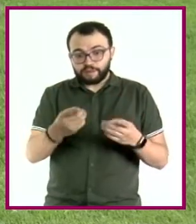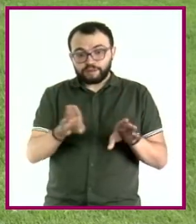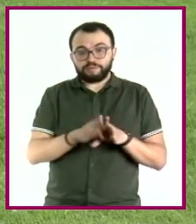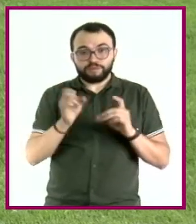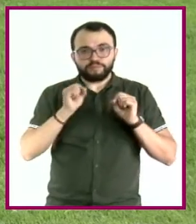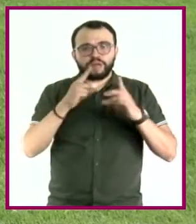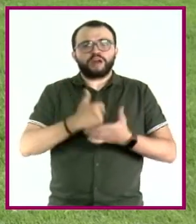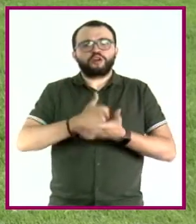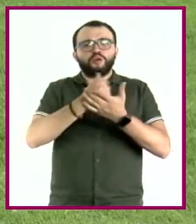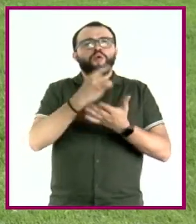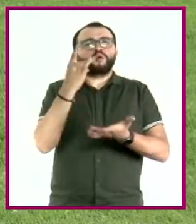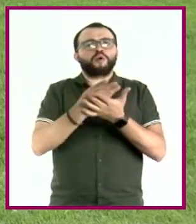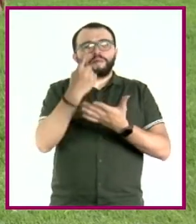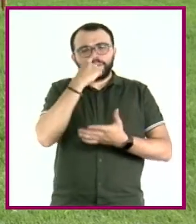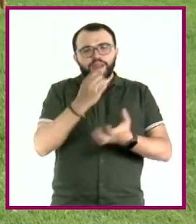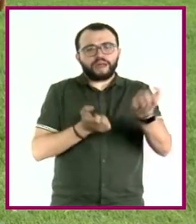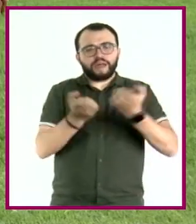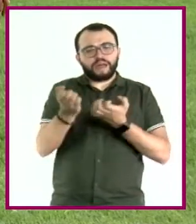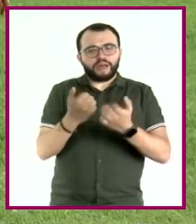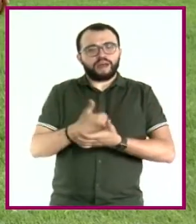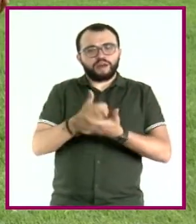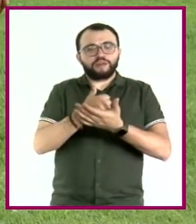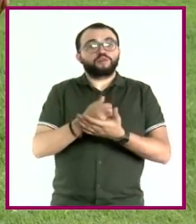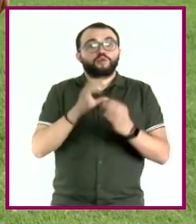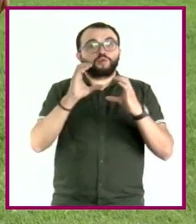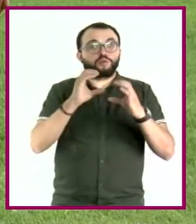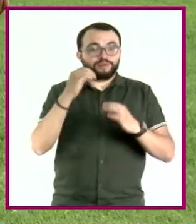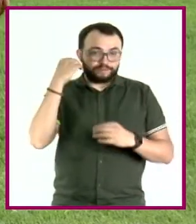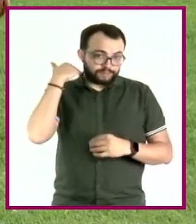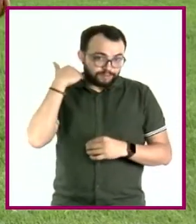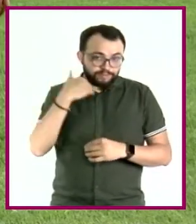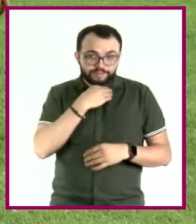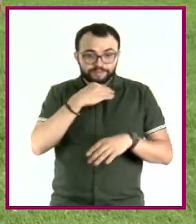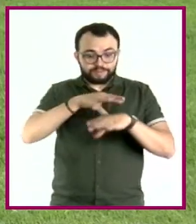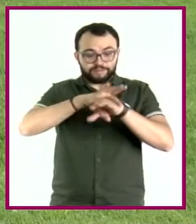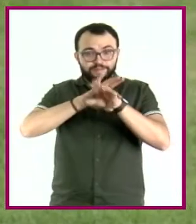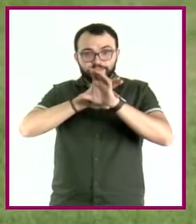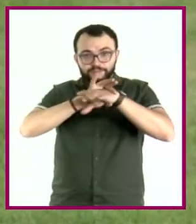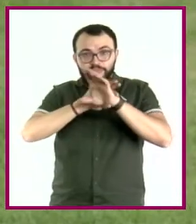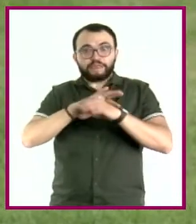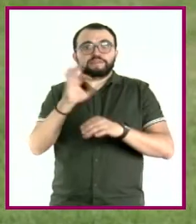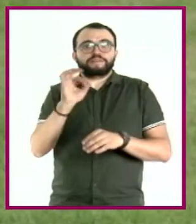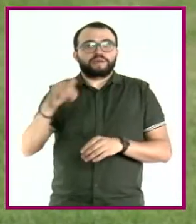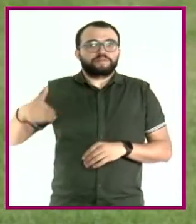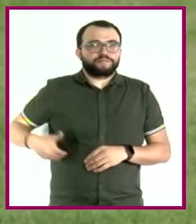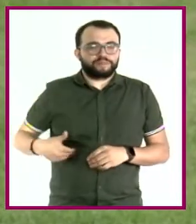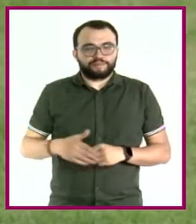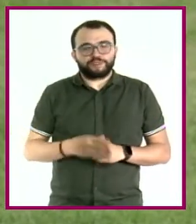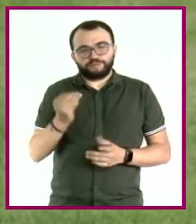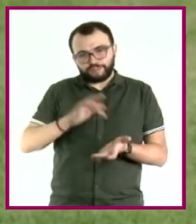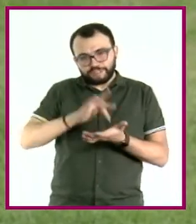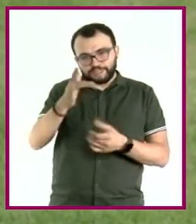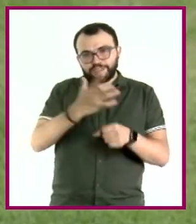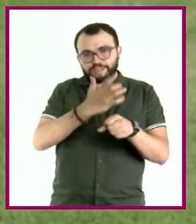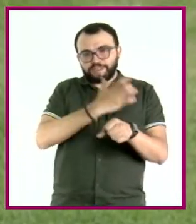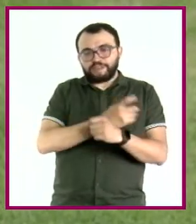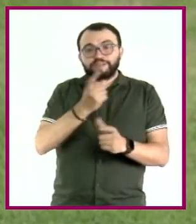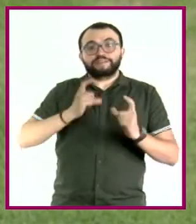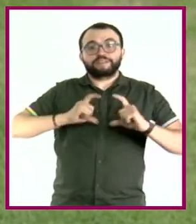experta ayudan. No solo a que hagas el ejercicio bien, sino que cuides tu cuello, muñecas de posibles lesiones. Gracias por acompañarnos en